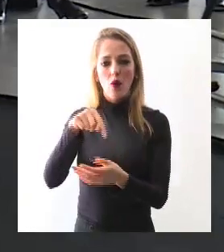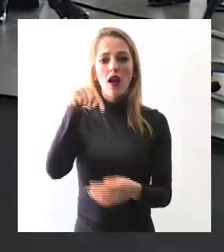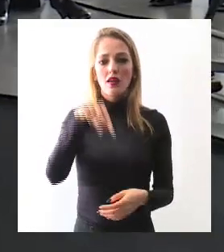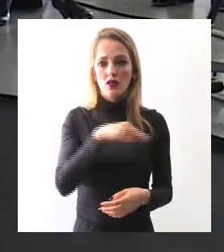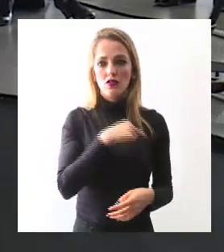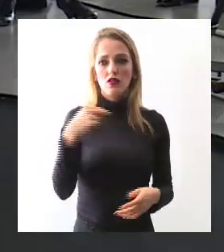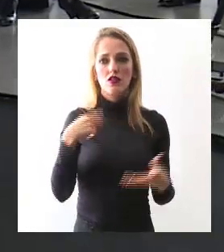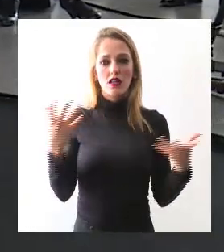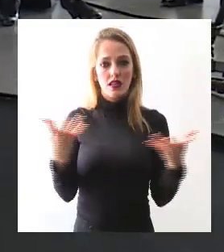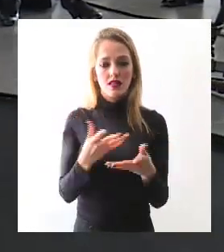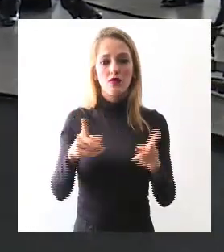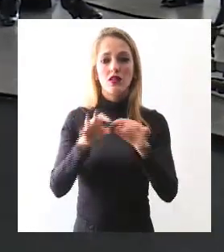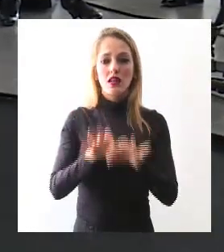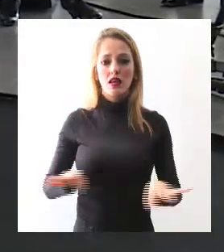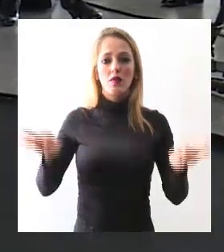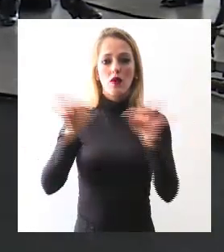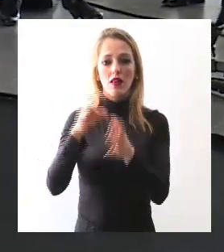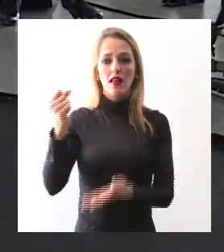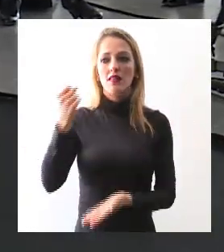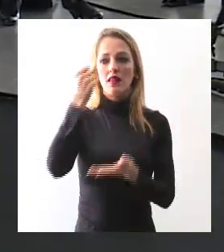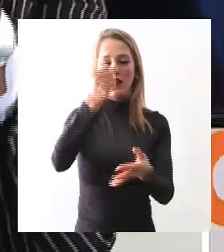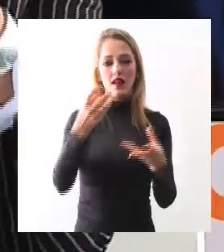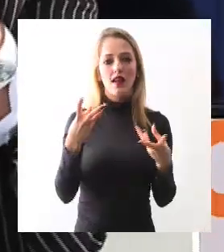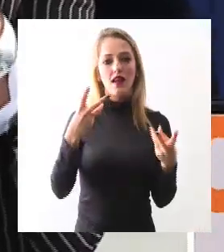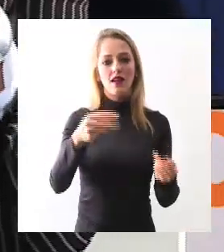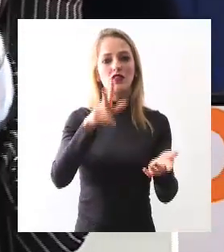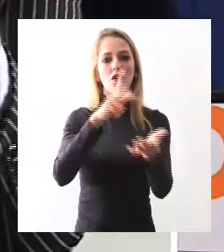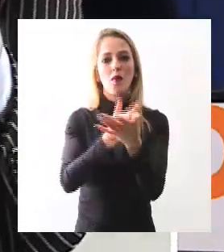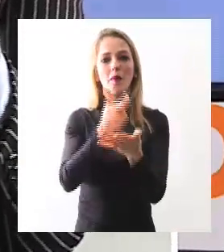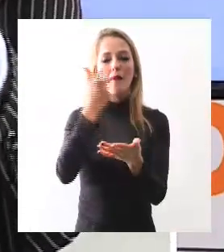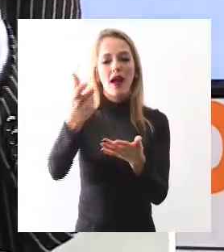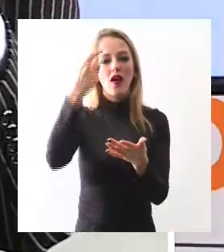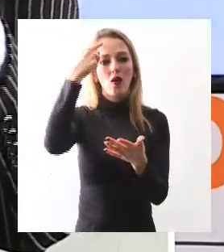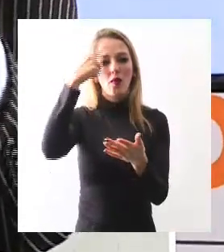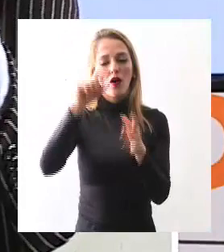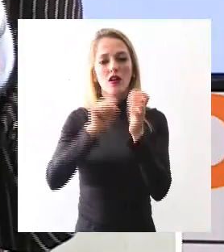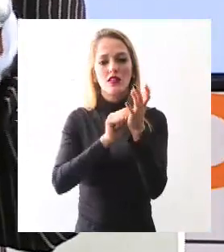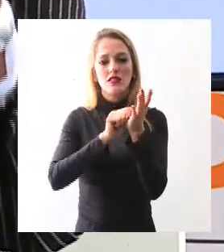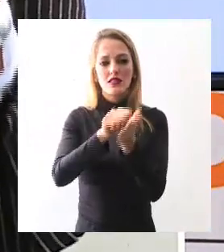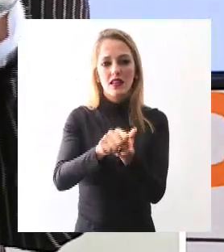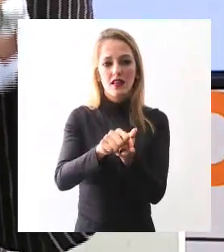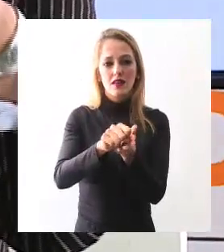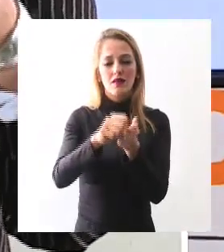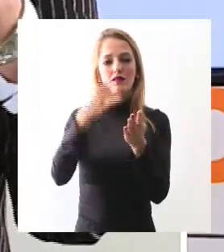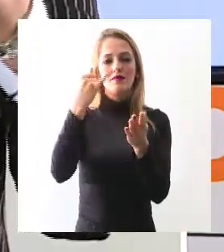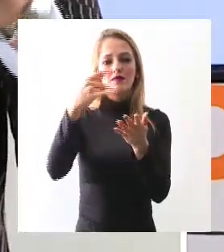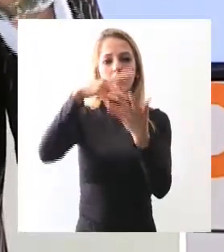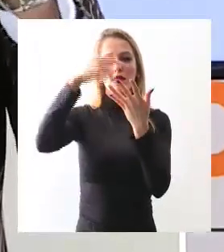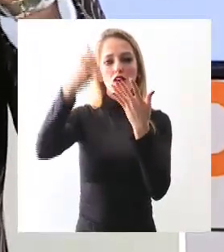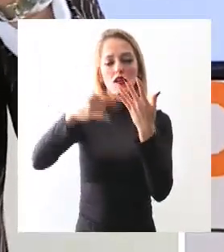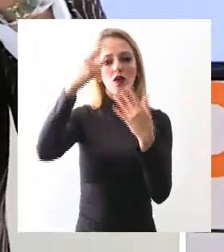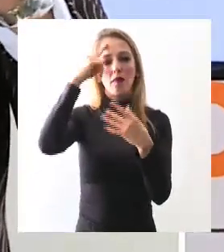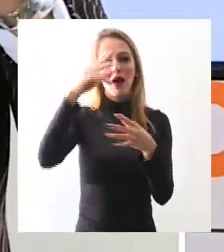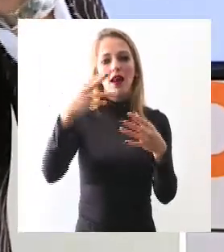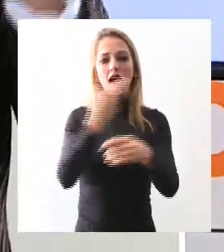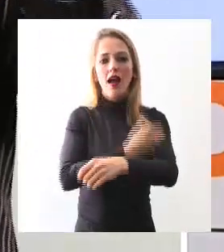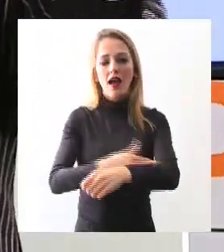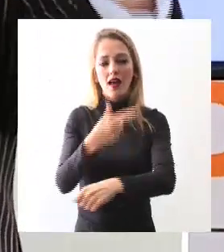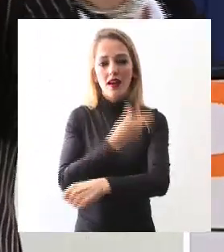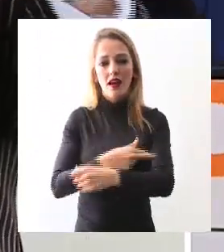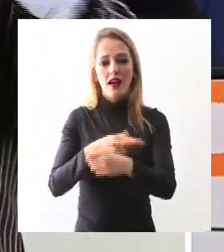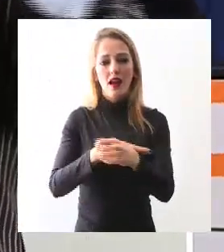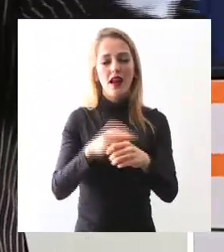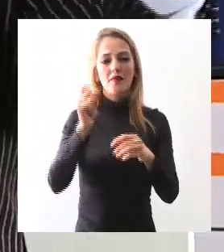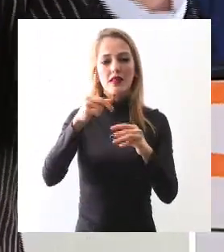importante una inversión sustantiva a pago por servicios ambientales y proyectos de restauración en la parte de